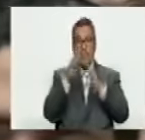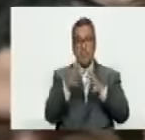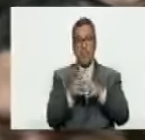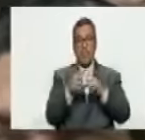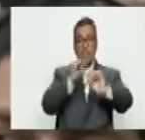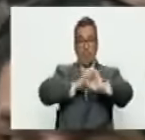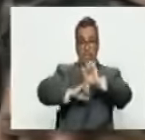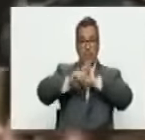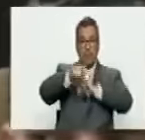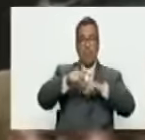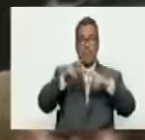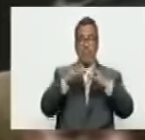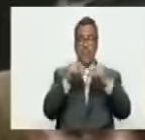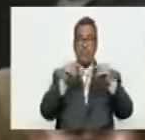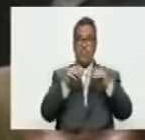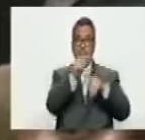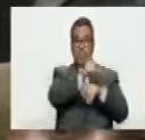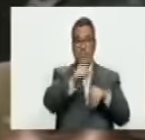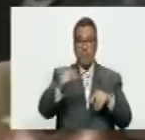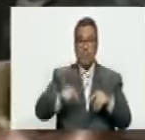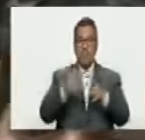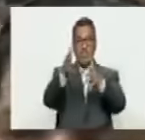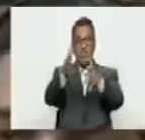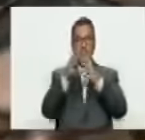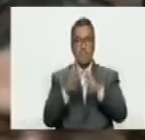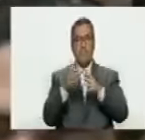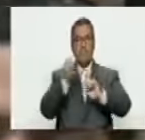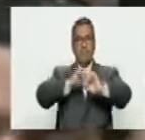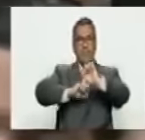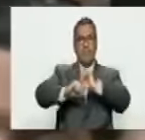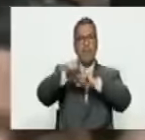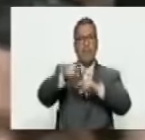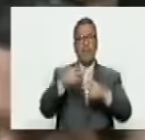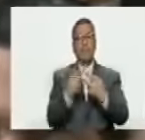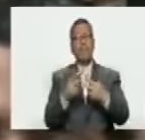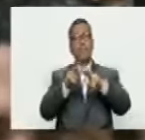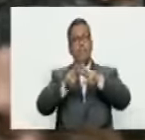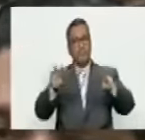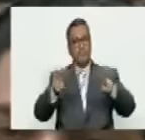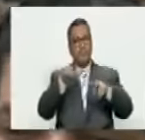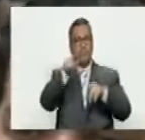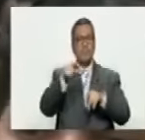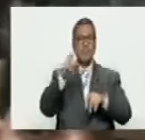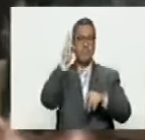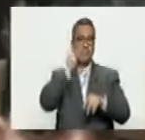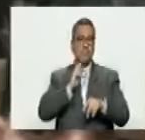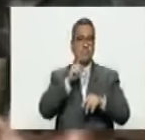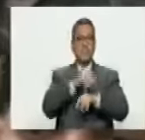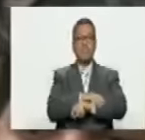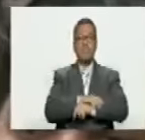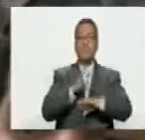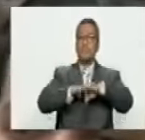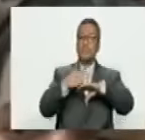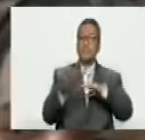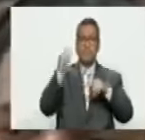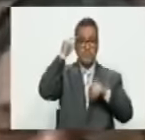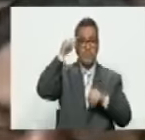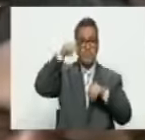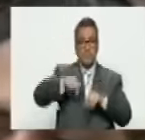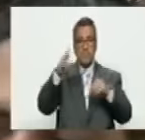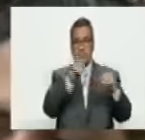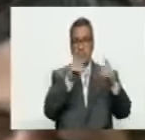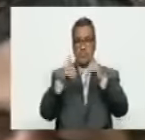en defensa de la humanidad es la victoria en defensa de la paz de la paz bolivariana porque si hoy está en